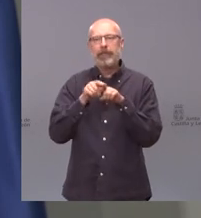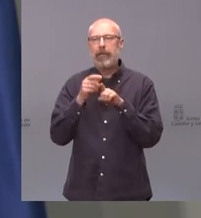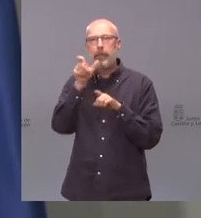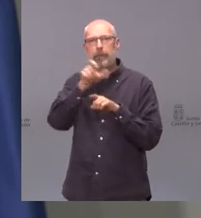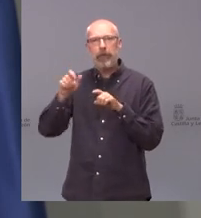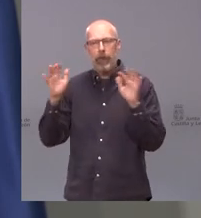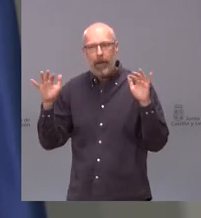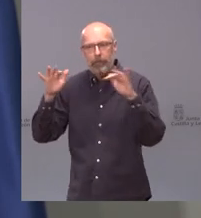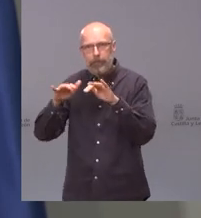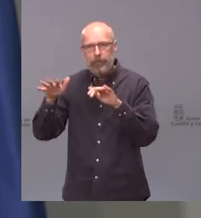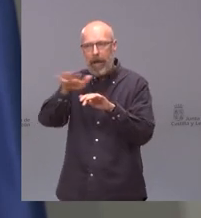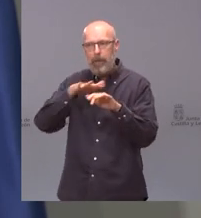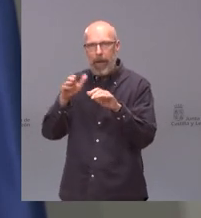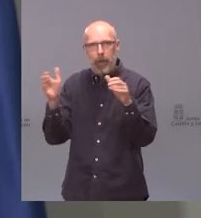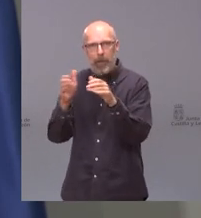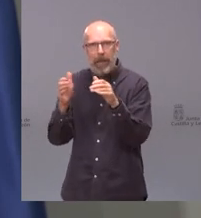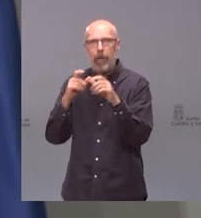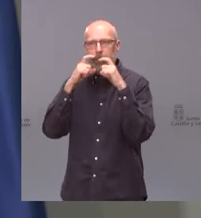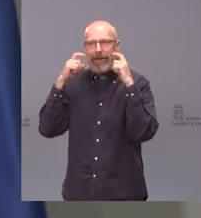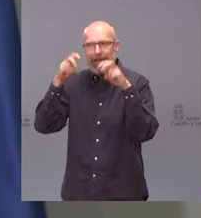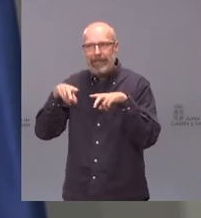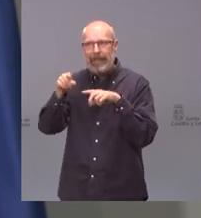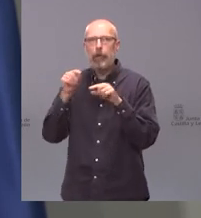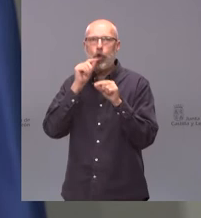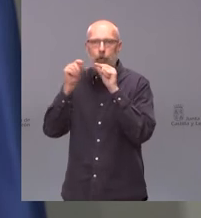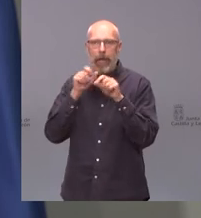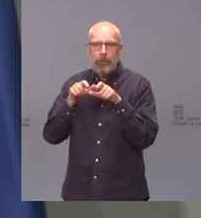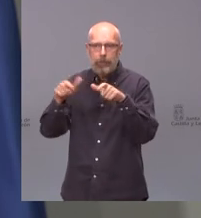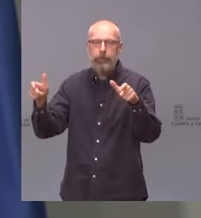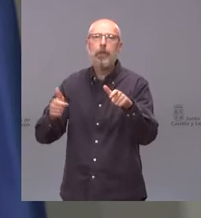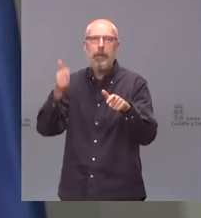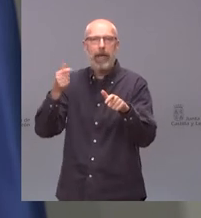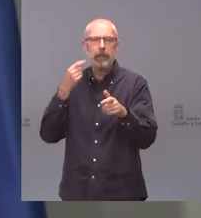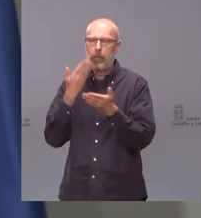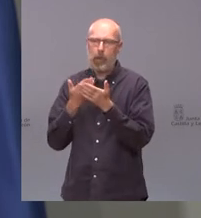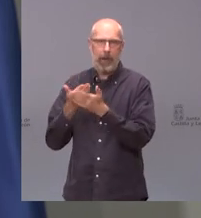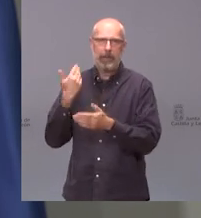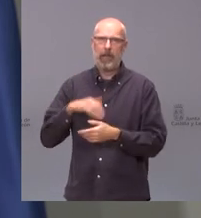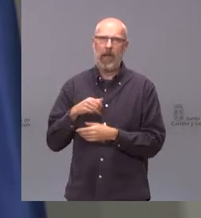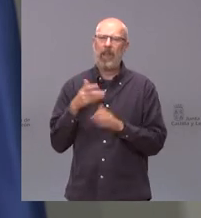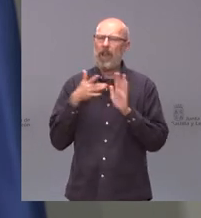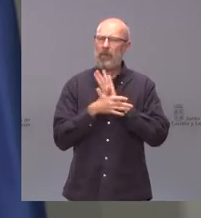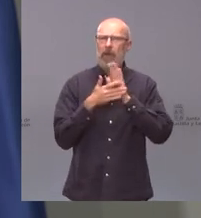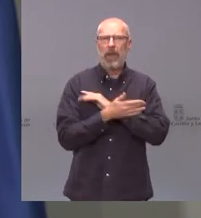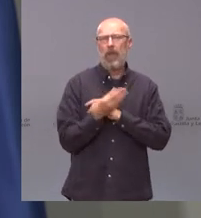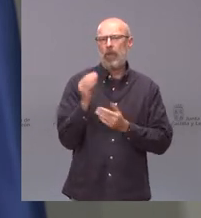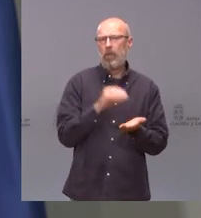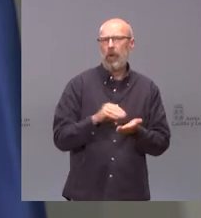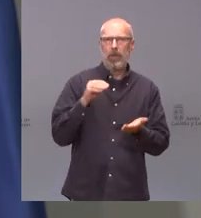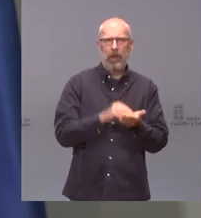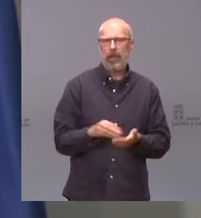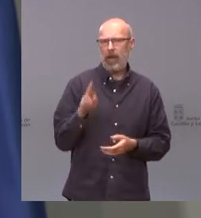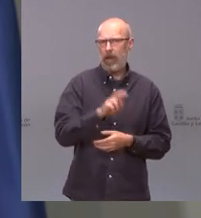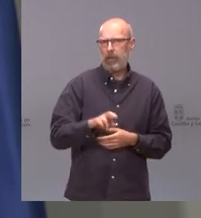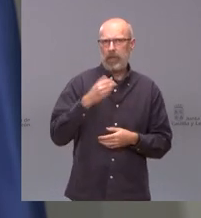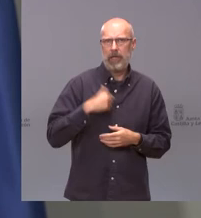en espacios pequeños y sin mascarilla se producen más contagios pues que esto ya lo hemos explicado doscientas mil veces nosotros